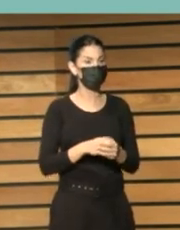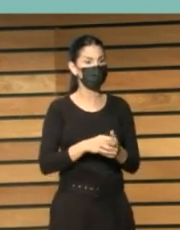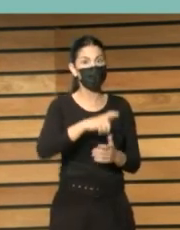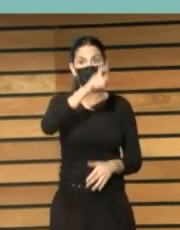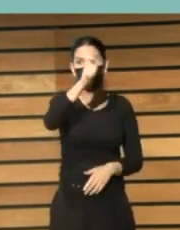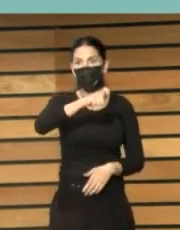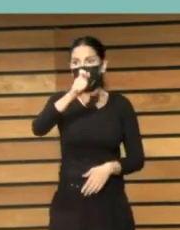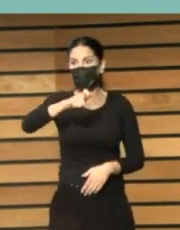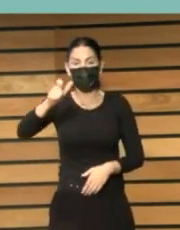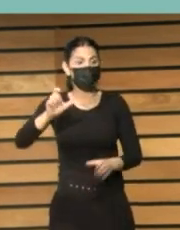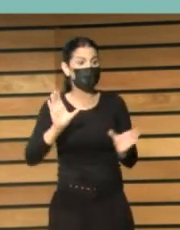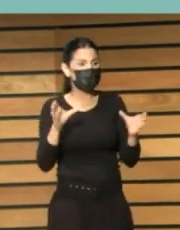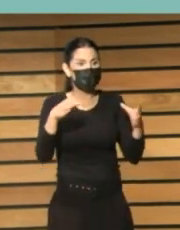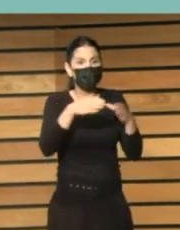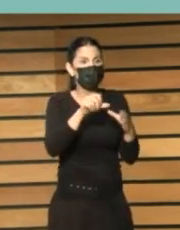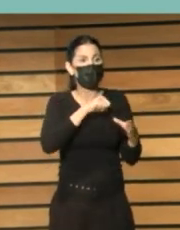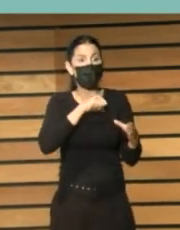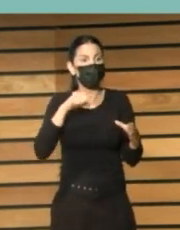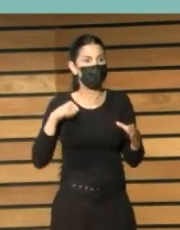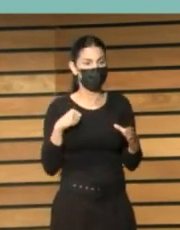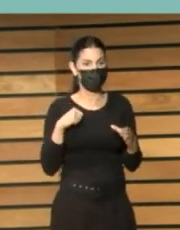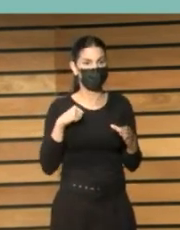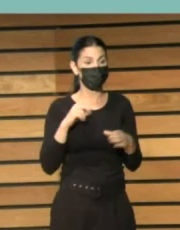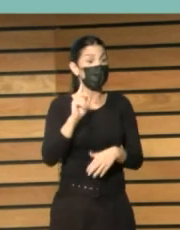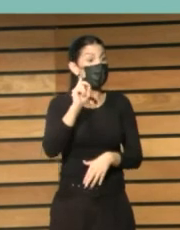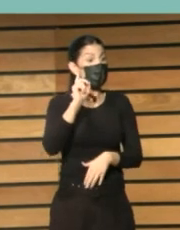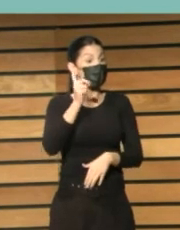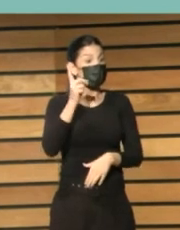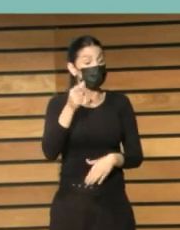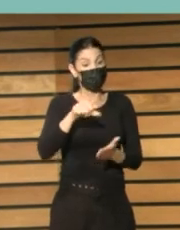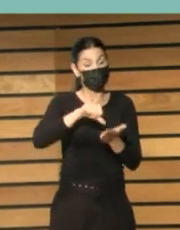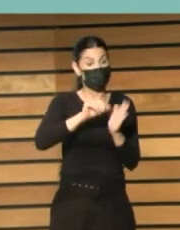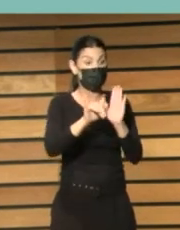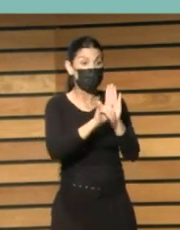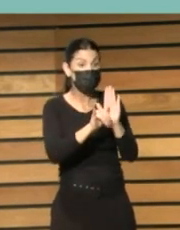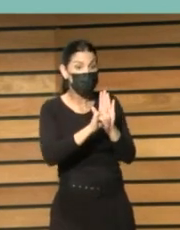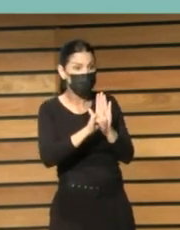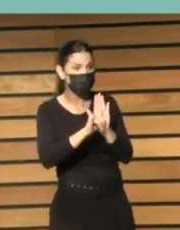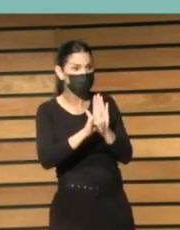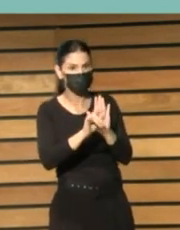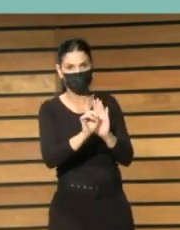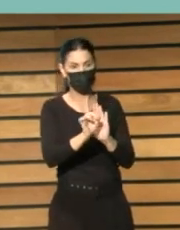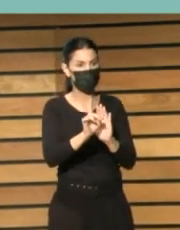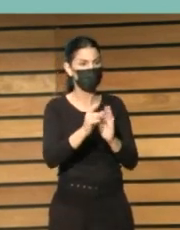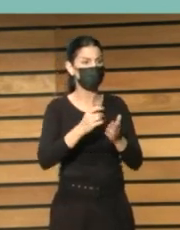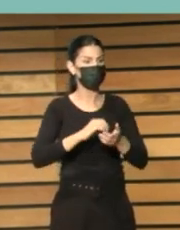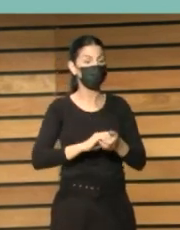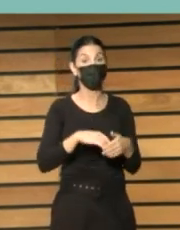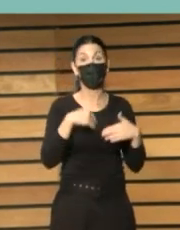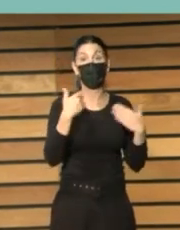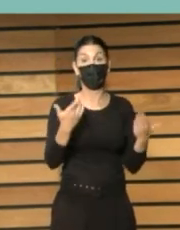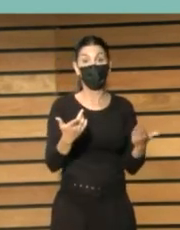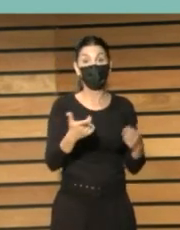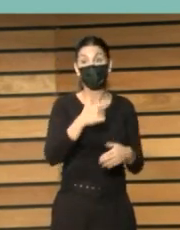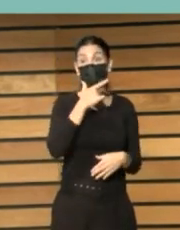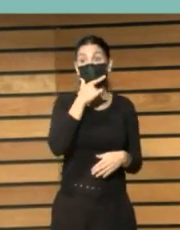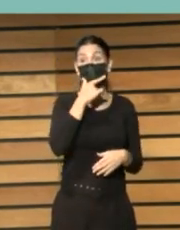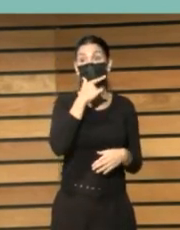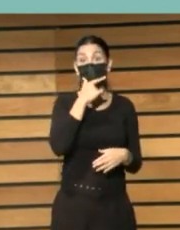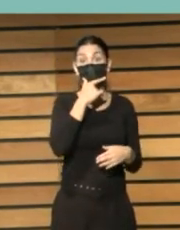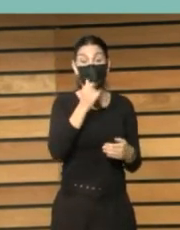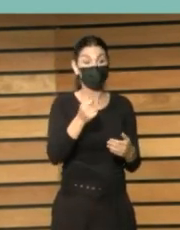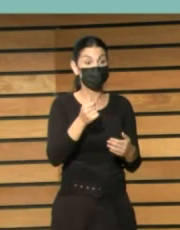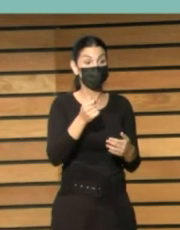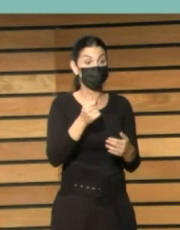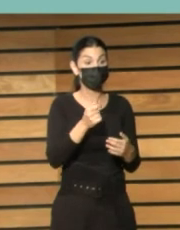ciudadanos de toda su comunidad autónoma porque es un servicio común con lo cual eso le está facilitando ya a los propios